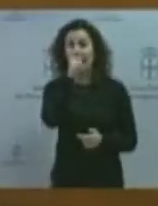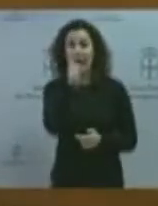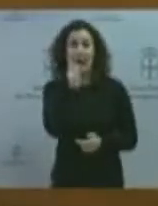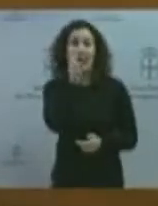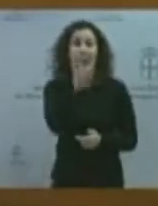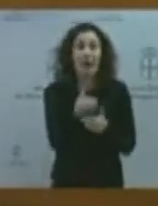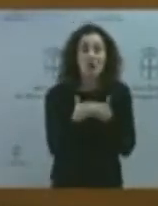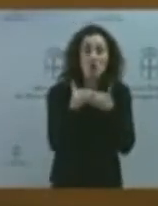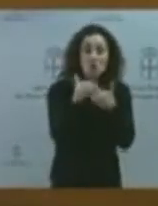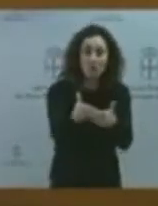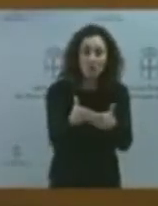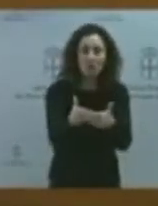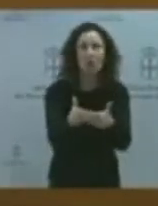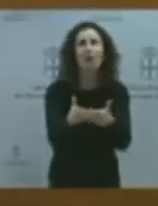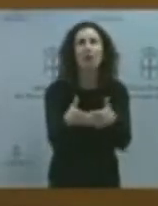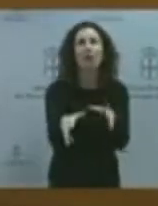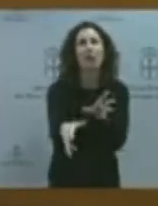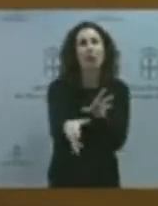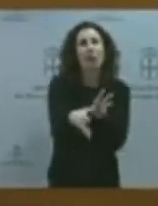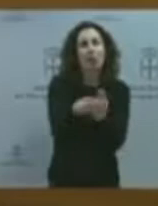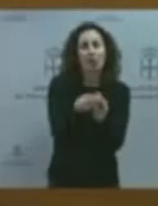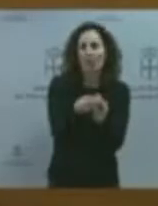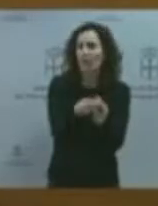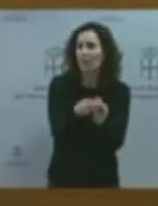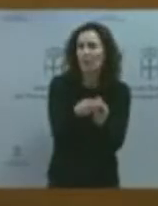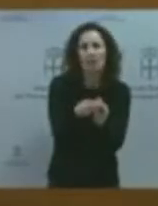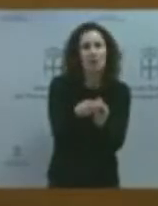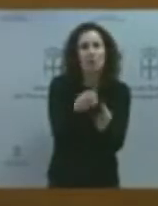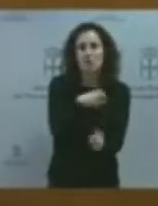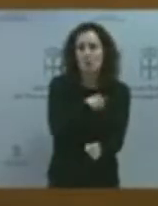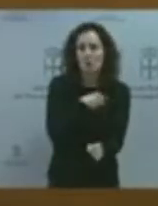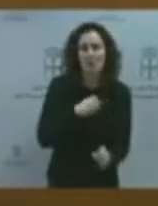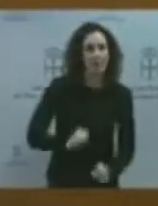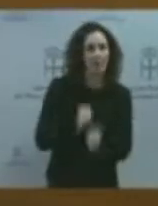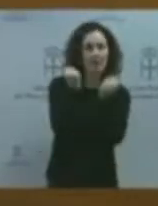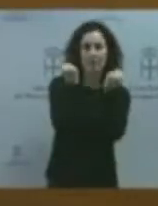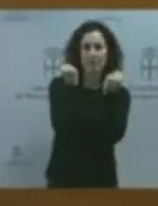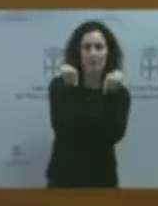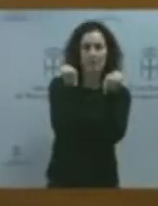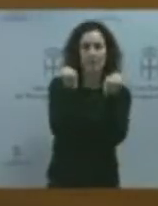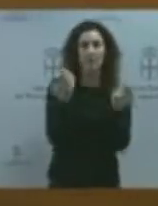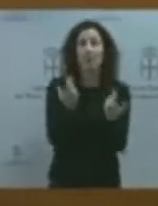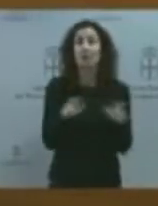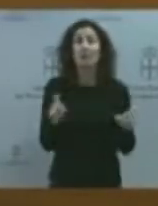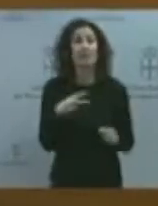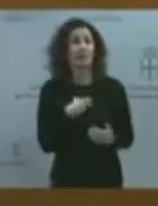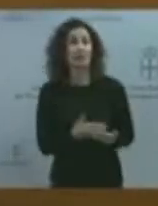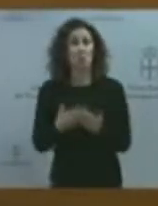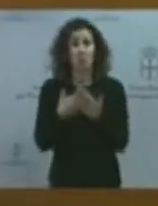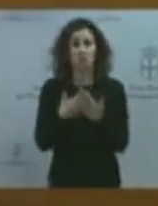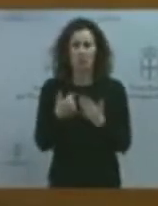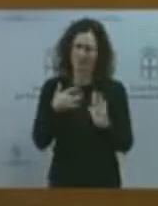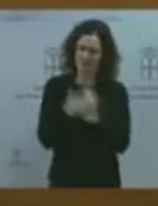inasumible el rescate. Y no hace falta haber estudiado derecho, pero se lo explico. Solo por el concepto de lucro